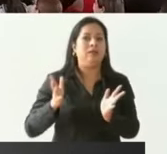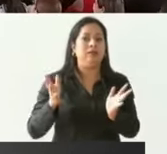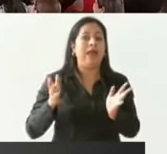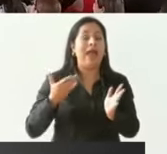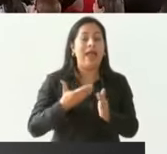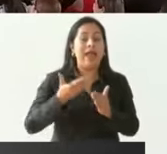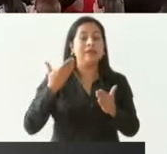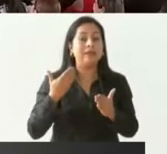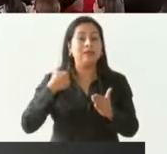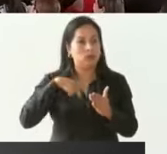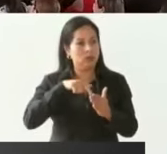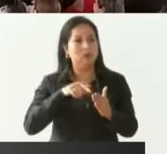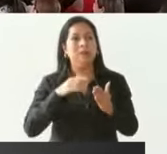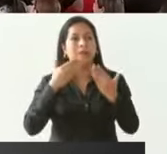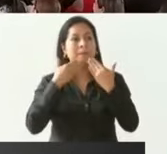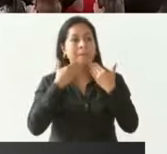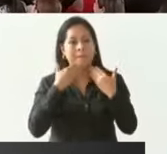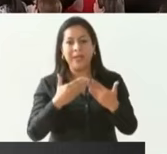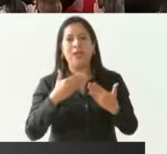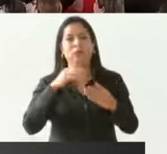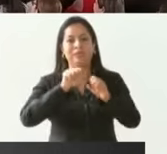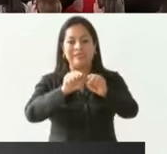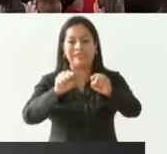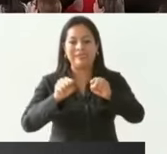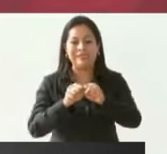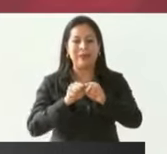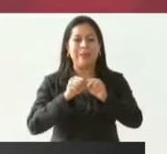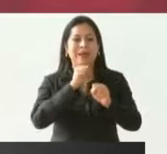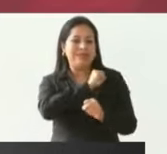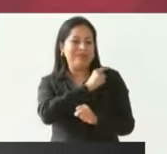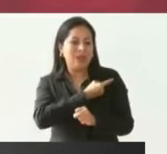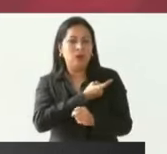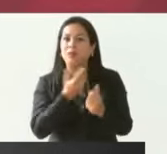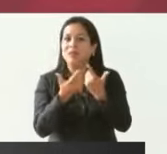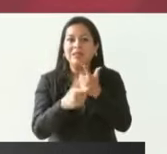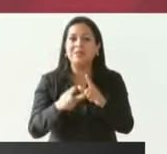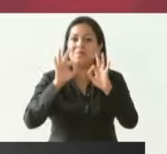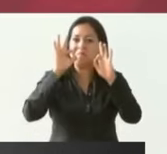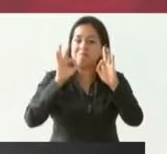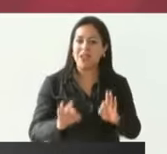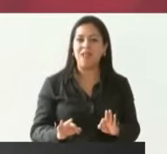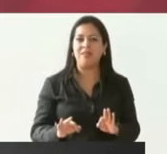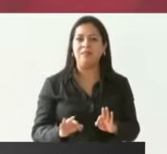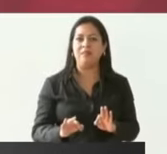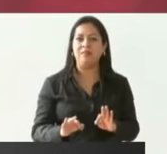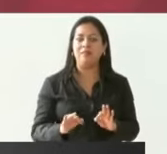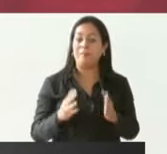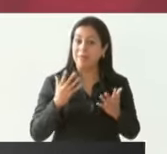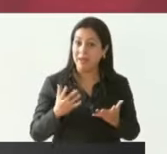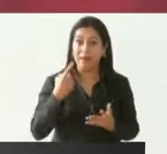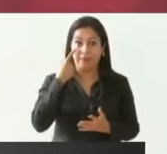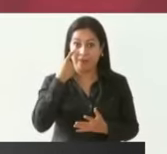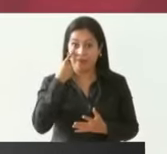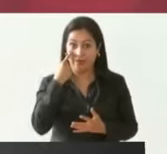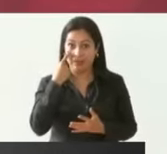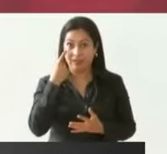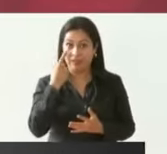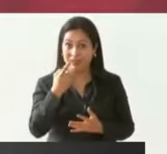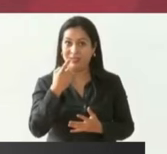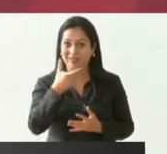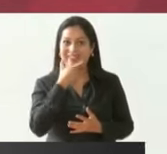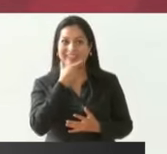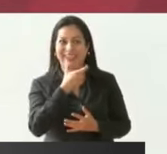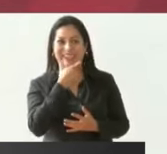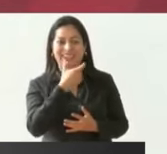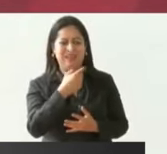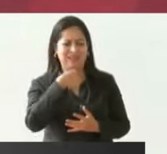quiero dejar un sistema de salud pública de primera dije y se rieron